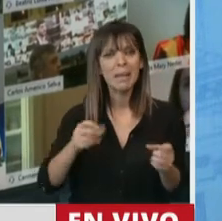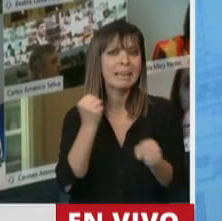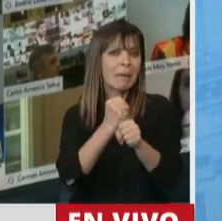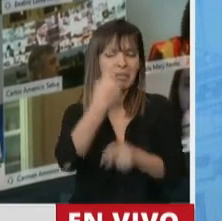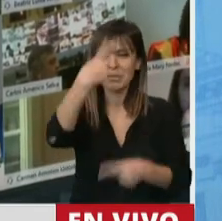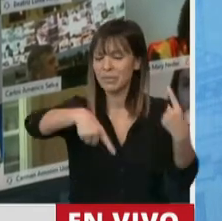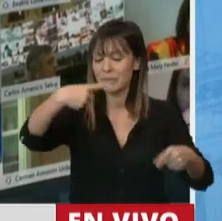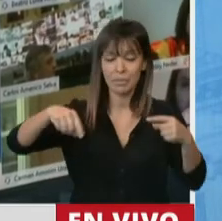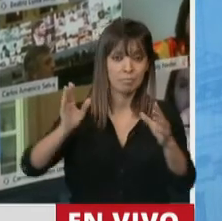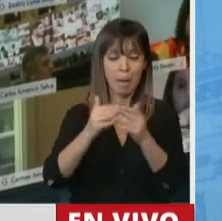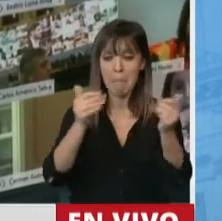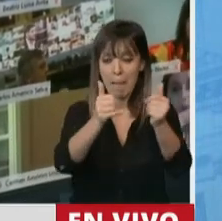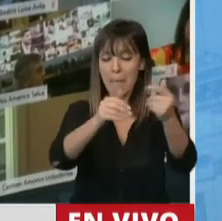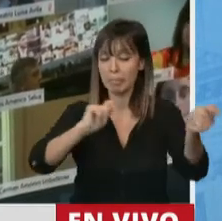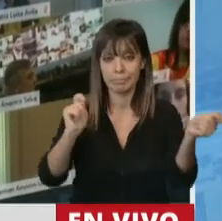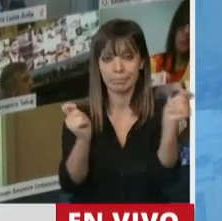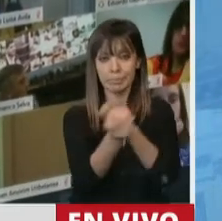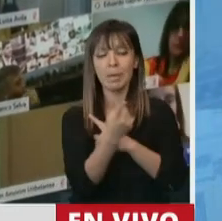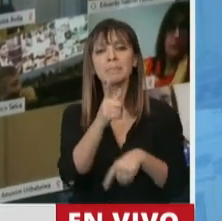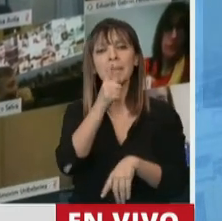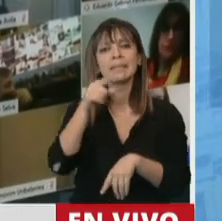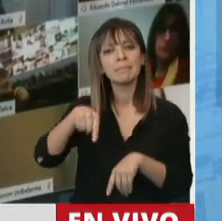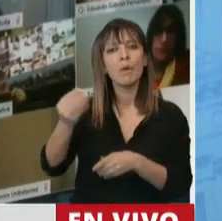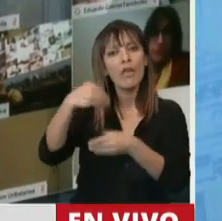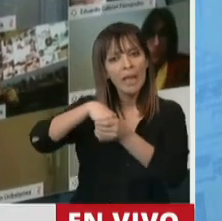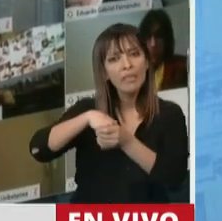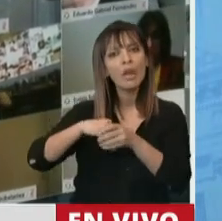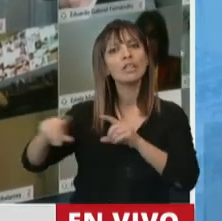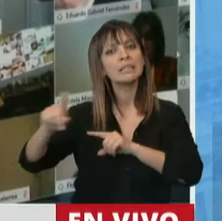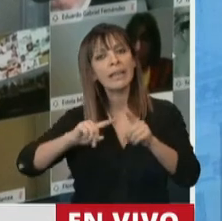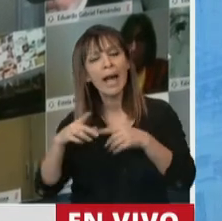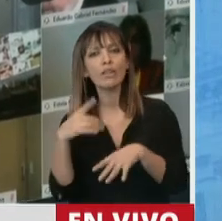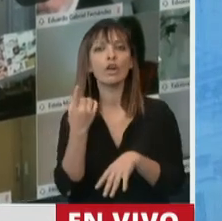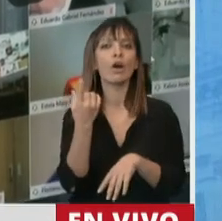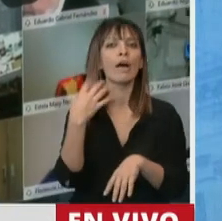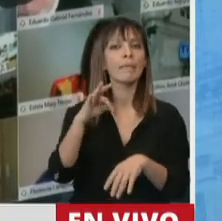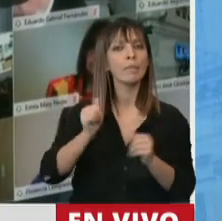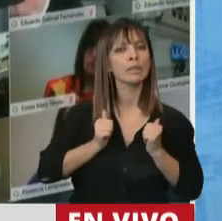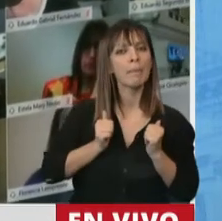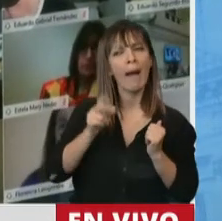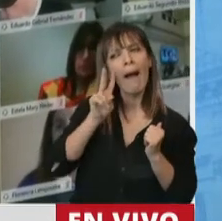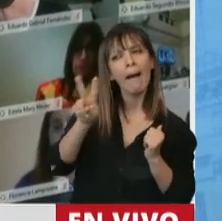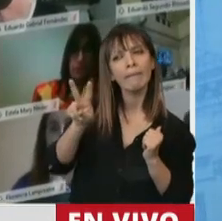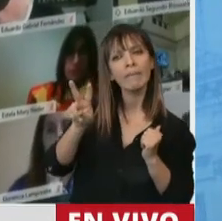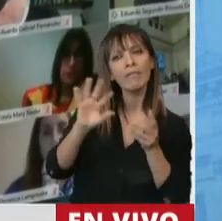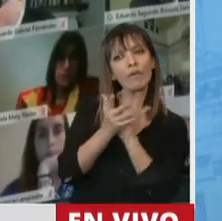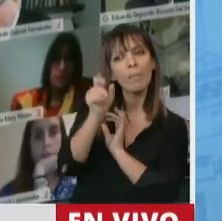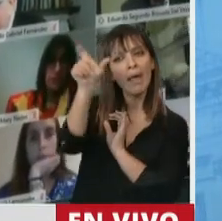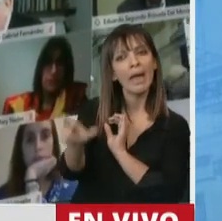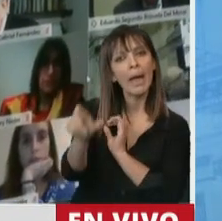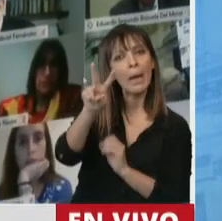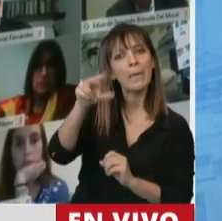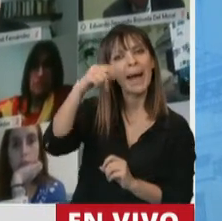más acelerada, también creo que en el sindicalismo tenemos que esperar ver no solamente capacidades como la de Vanessa,